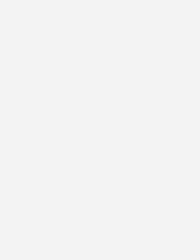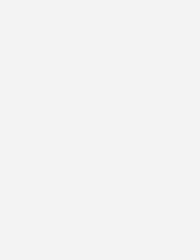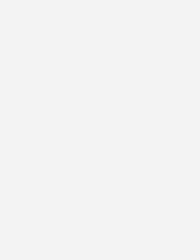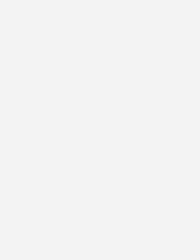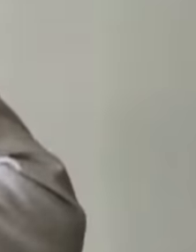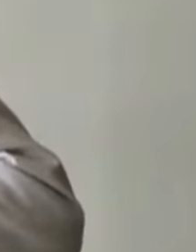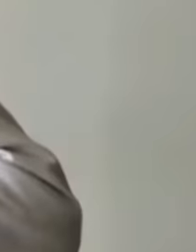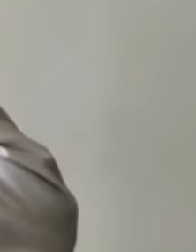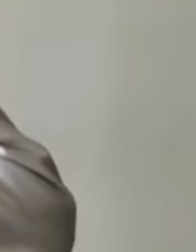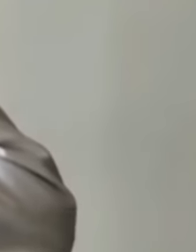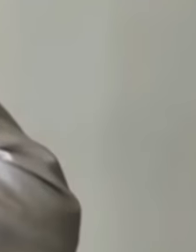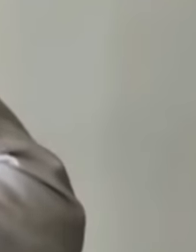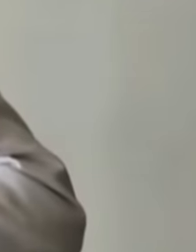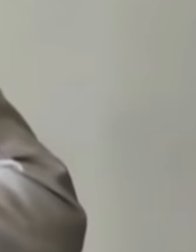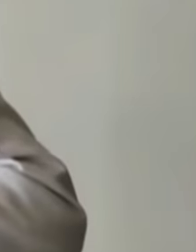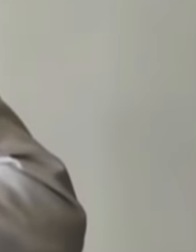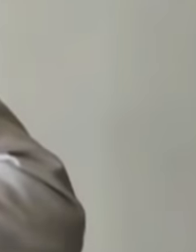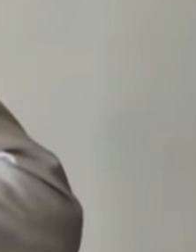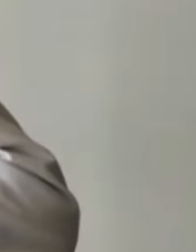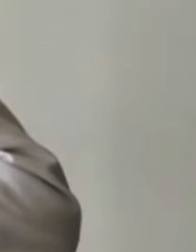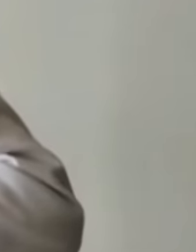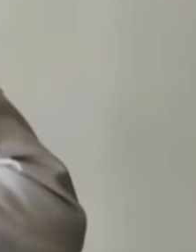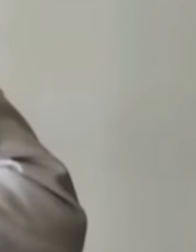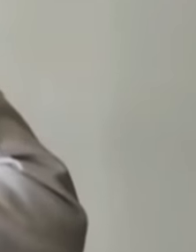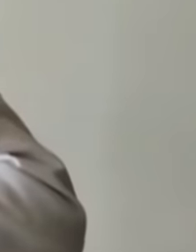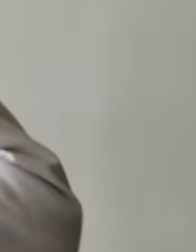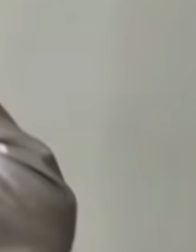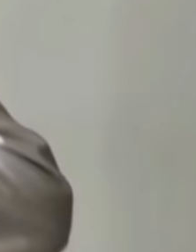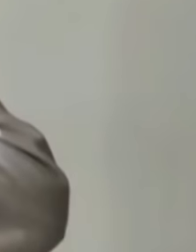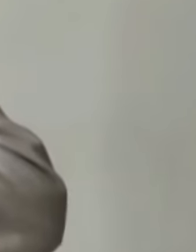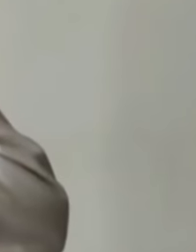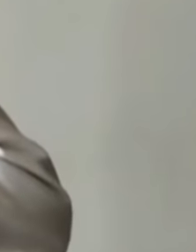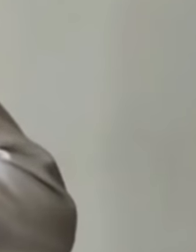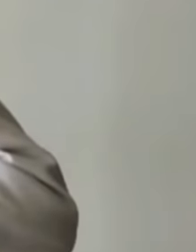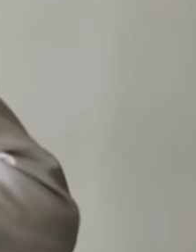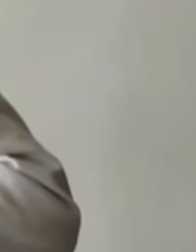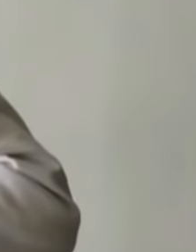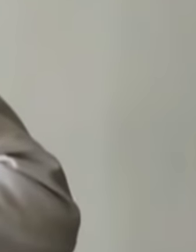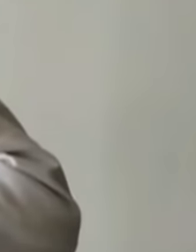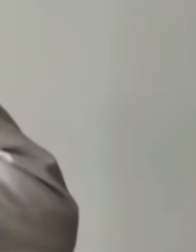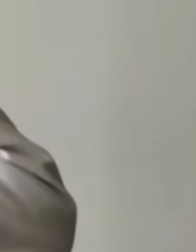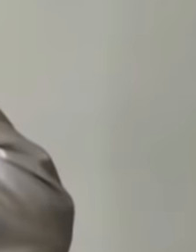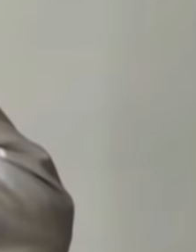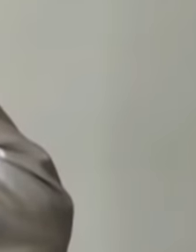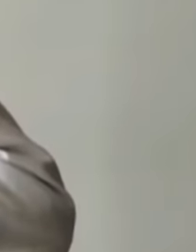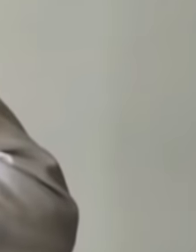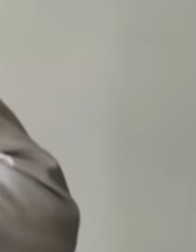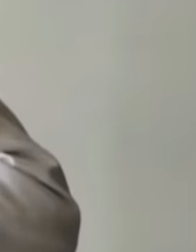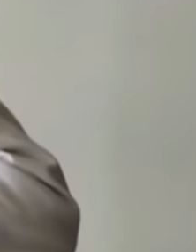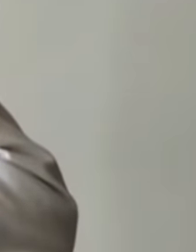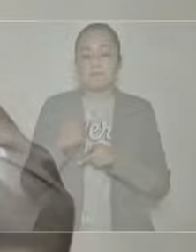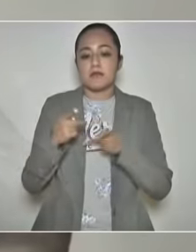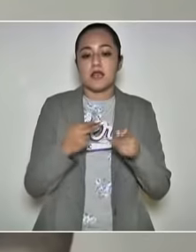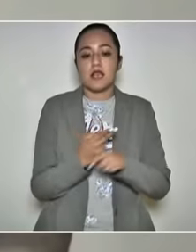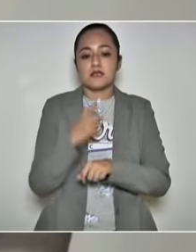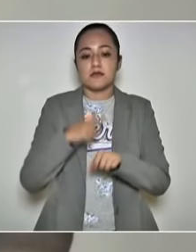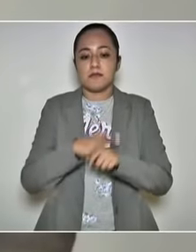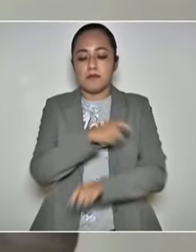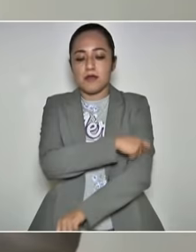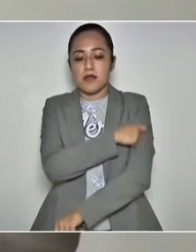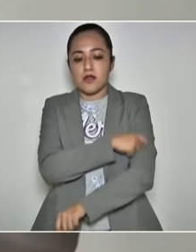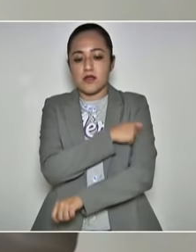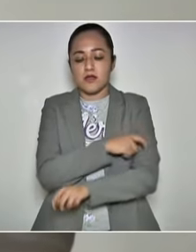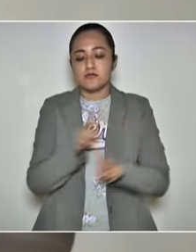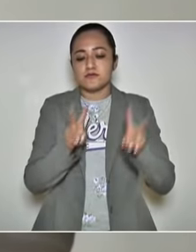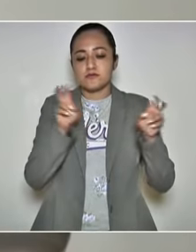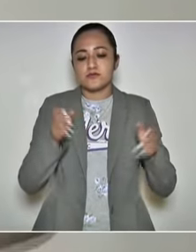Sí, gobernador, secretaria, amable, auditorio y medios de comunicación, buen día. Informarle, gobernador, que el Plan Nacional de Vacunación